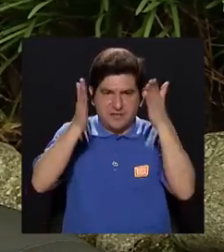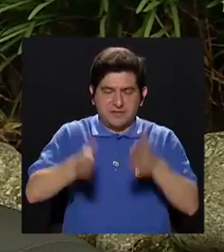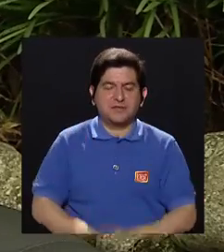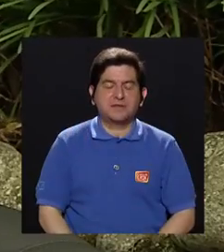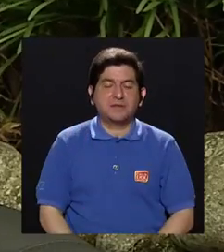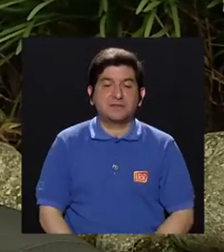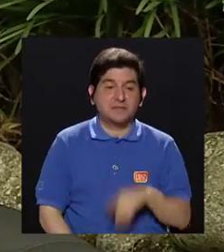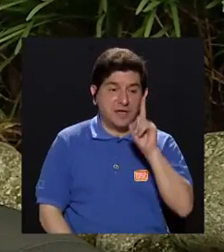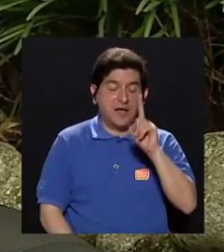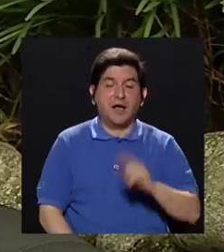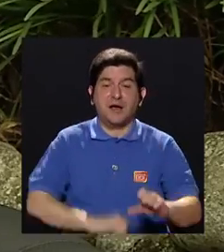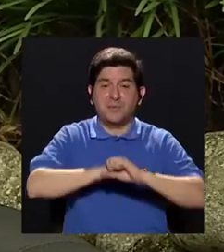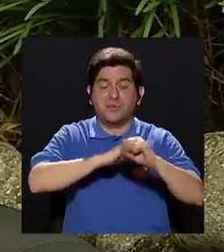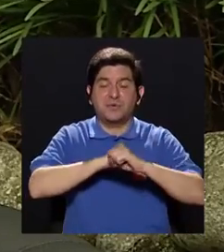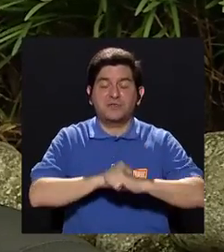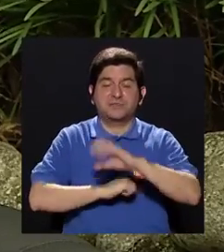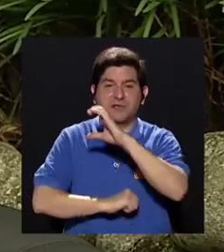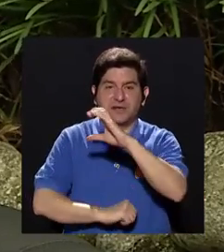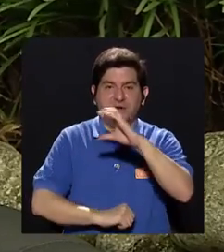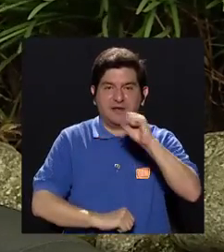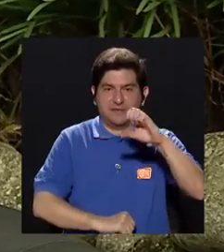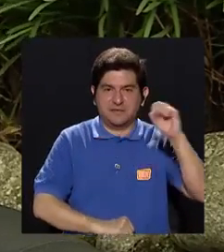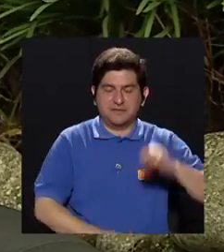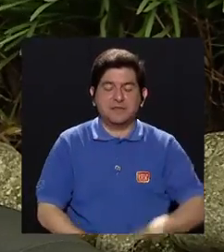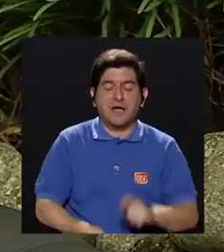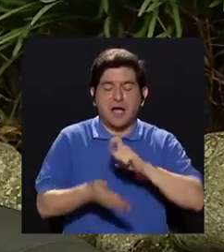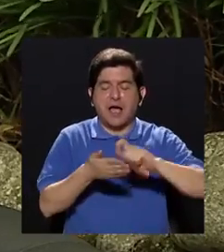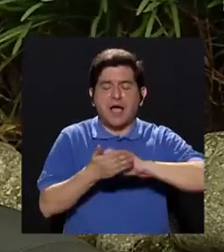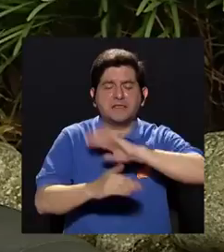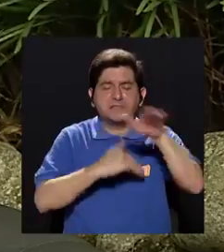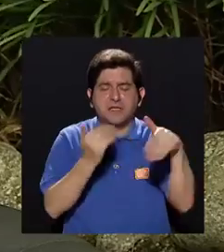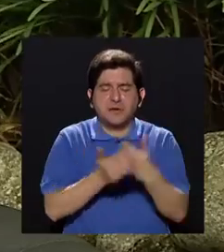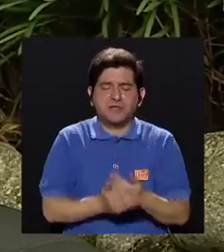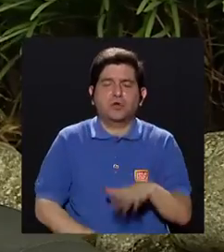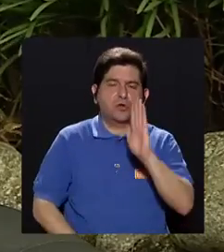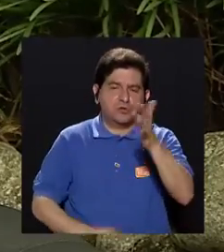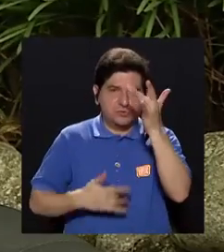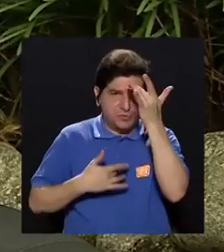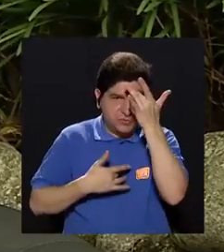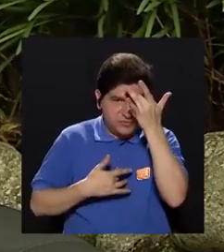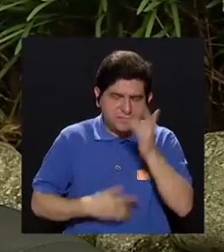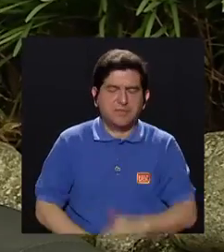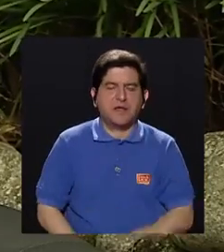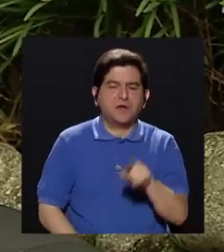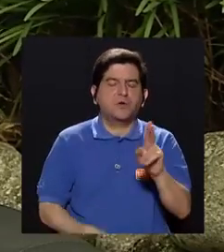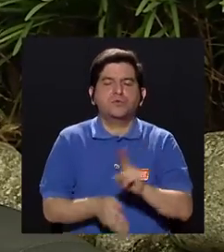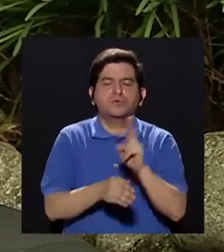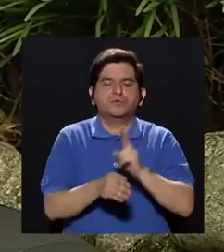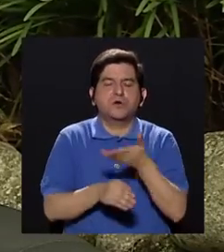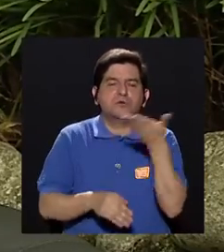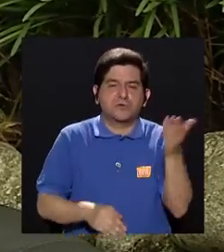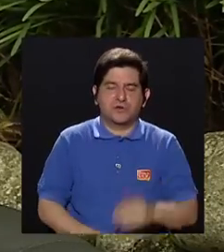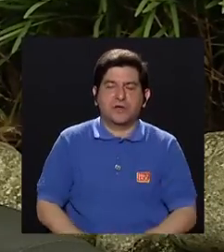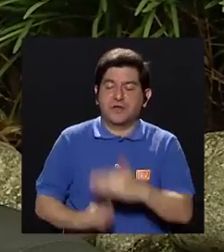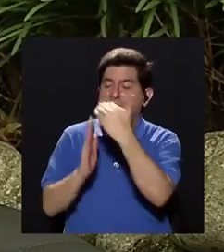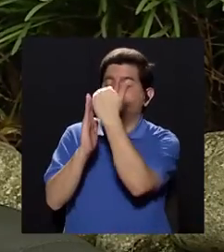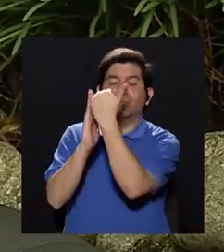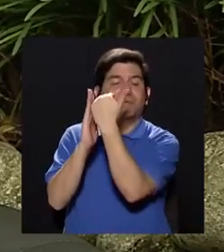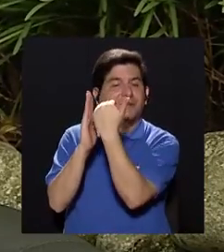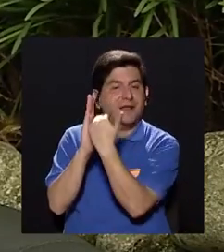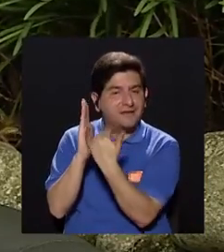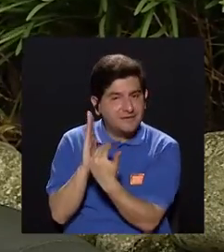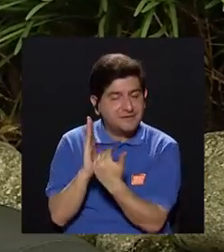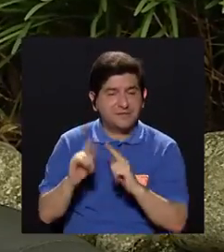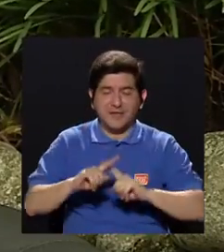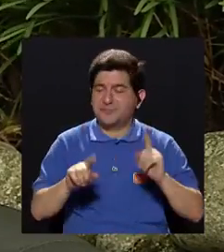Seguro Social que decía, lleve todo anotado, sus padecimientos, qué tomó anteriormente, un checklist, por decirlo así, pero no